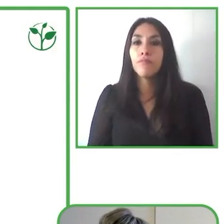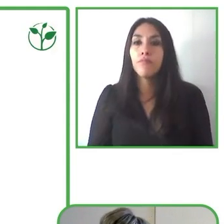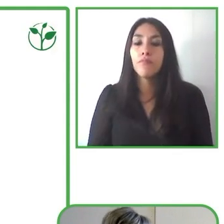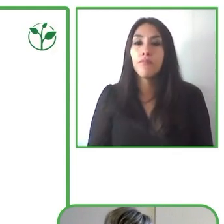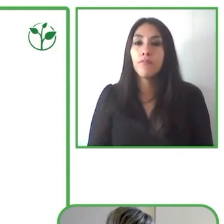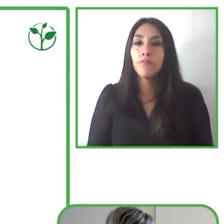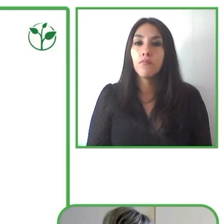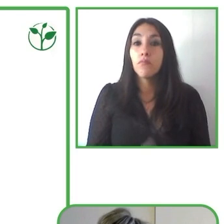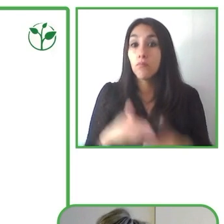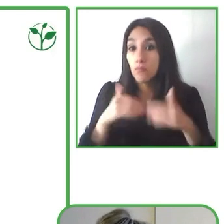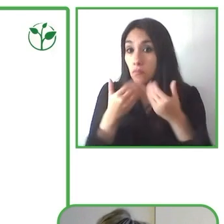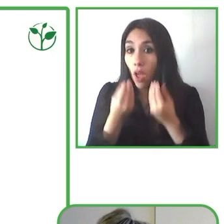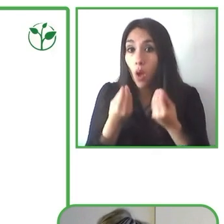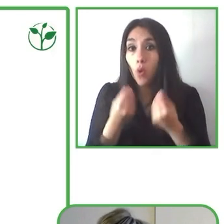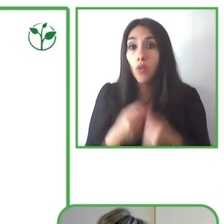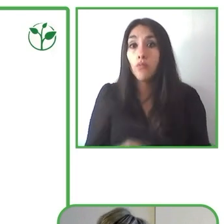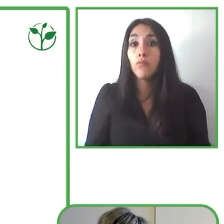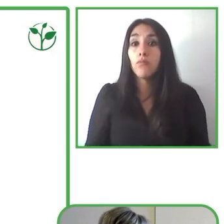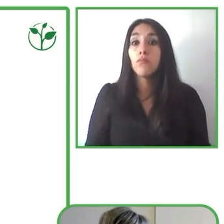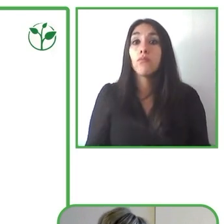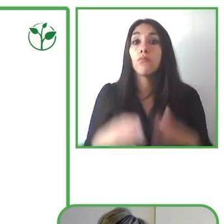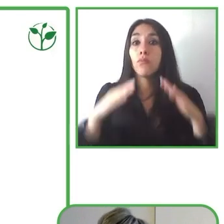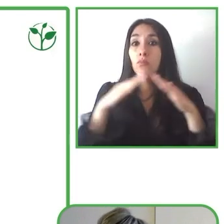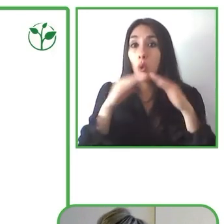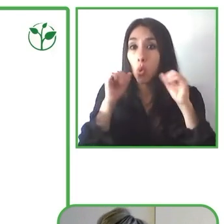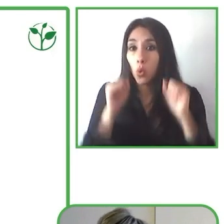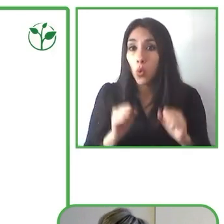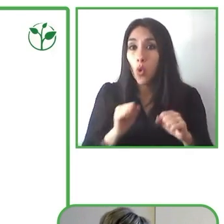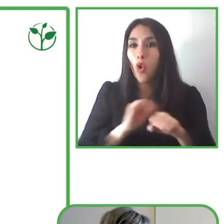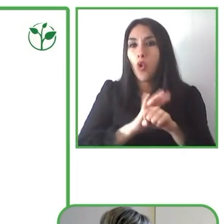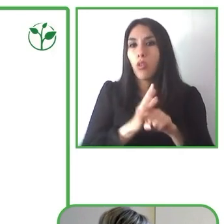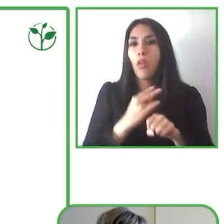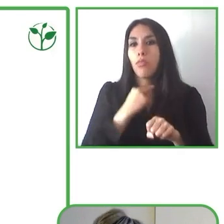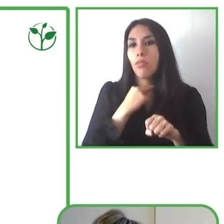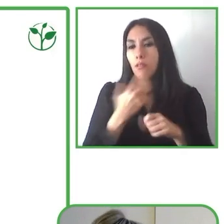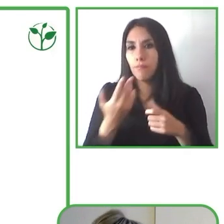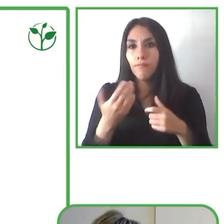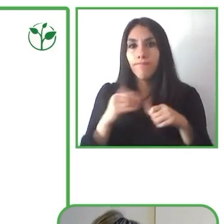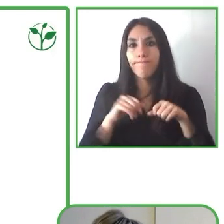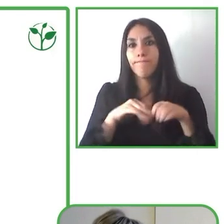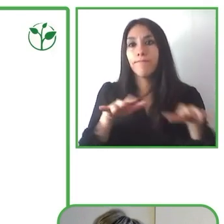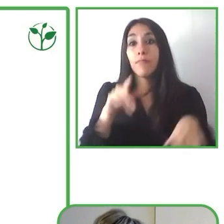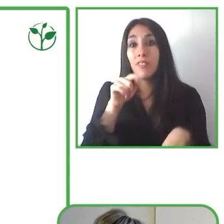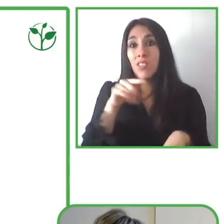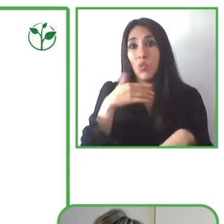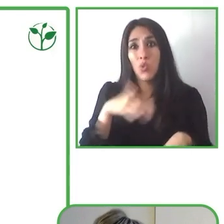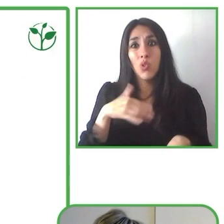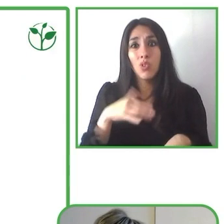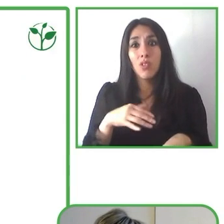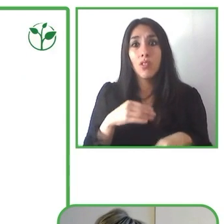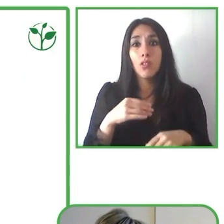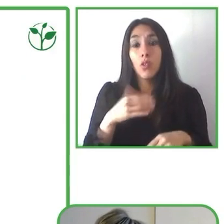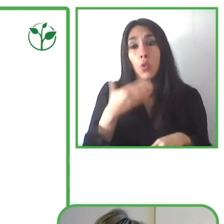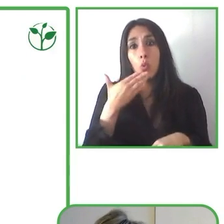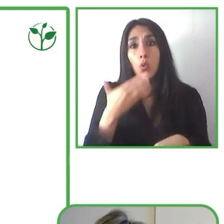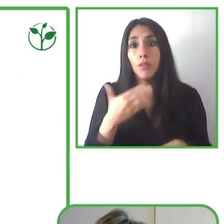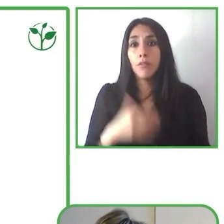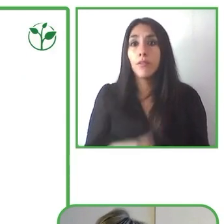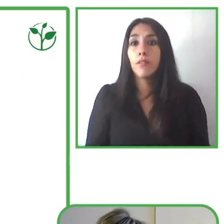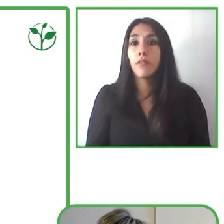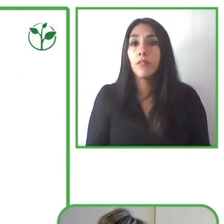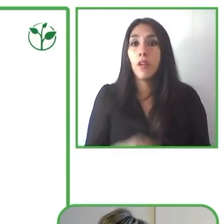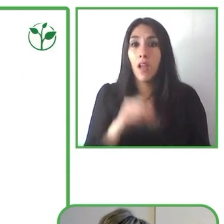la pandemia fue fundamental para ampliar sus horizontes. Ni bien el aislamiento fue